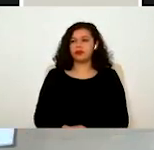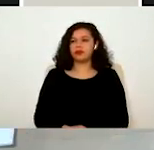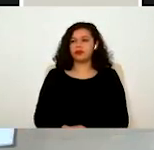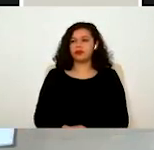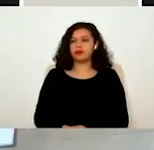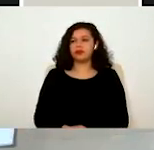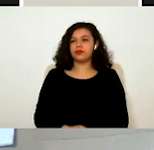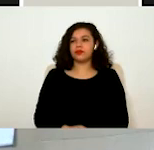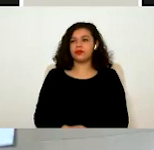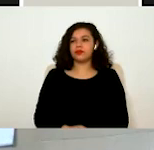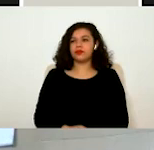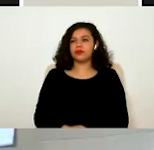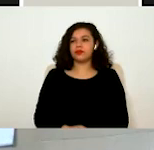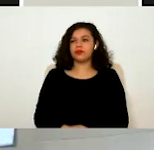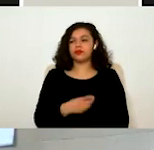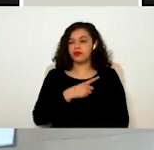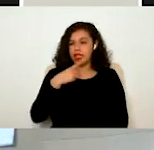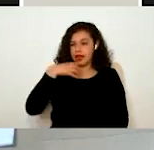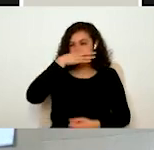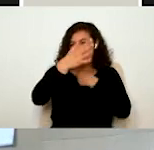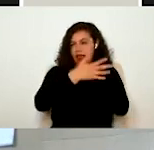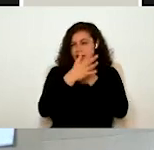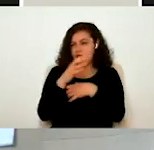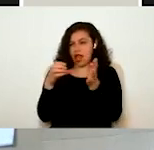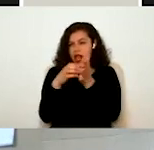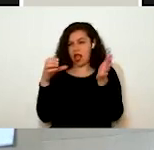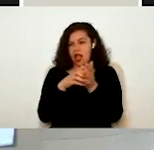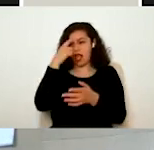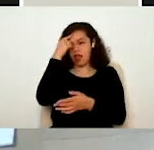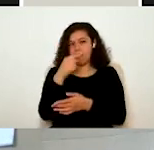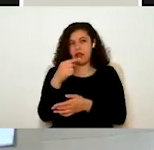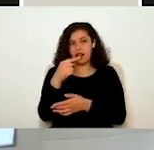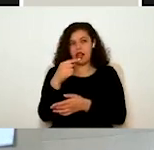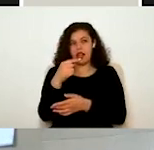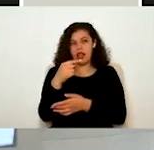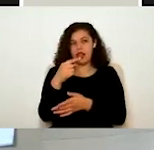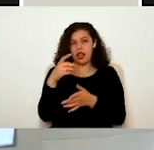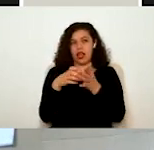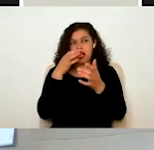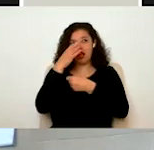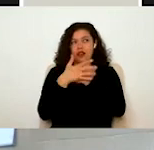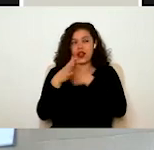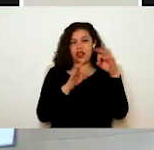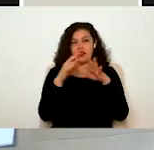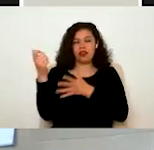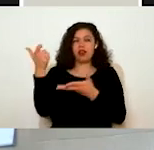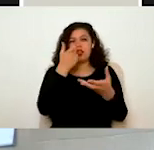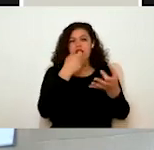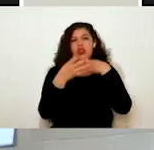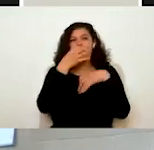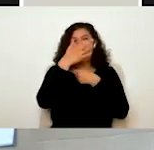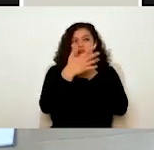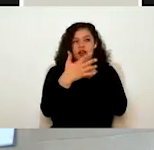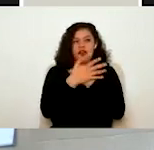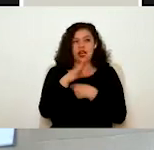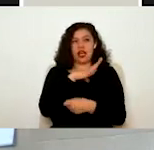Le debió haber llegado una notificación también al buzón acerca de su programa de trabajo y presupuesto. Todas las notificaciones, como le digo, sí tienen